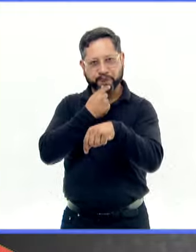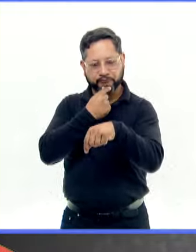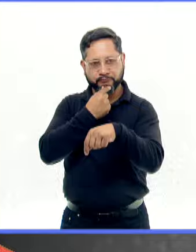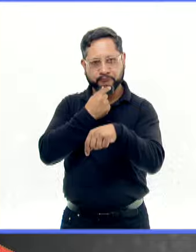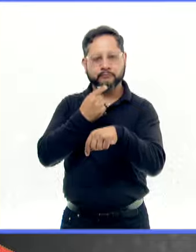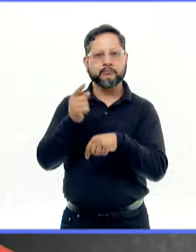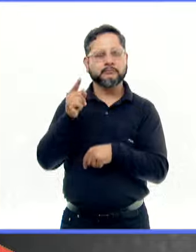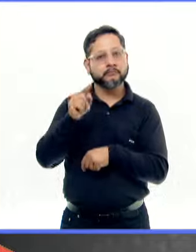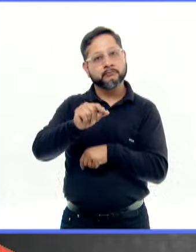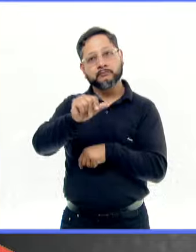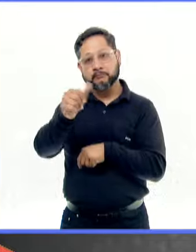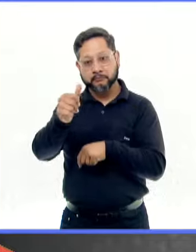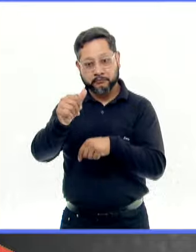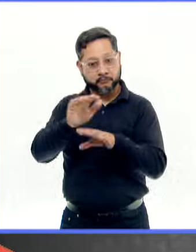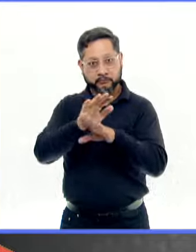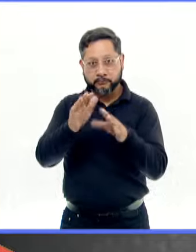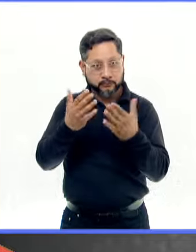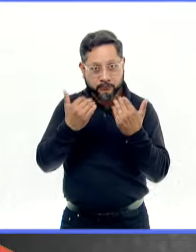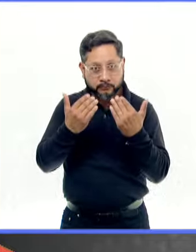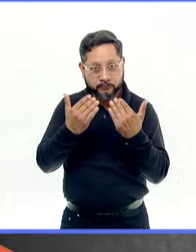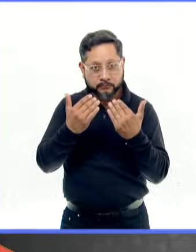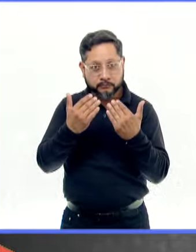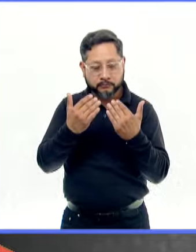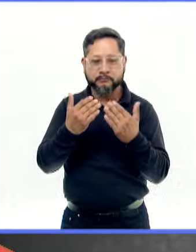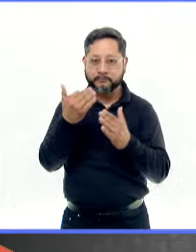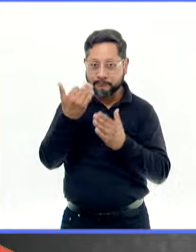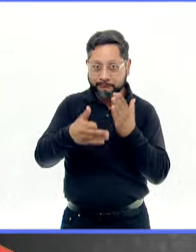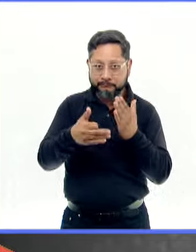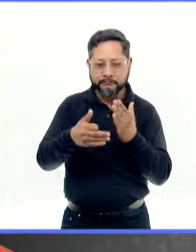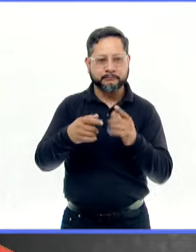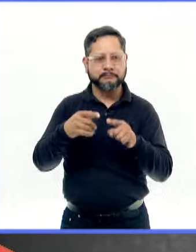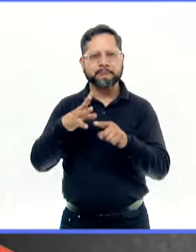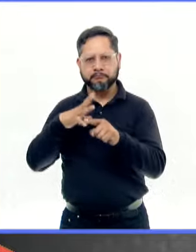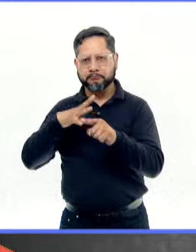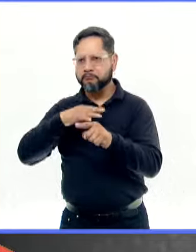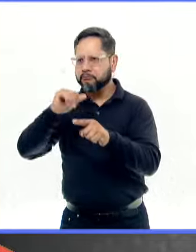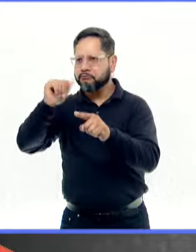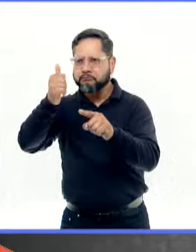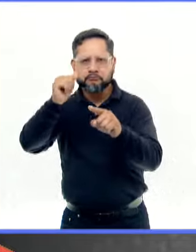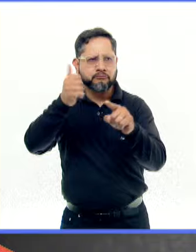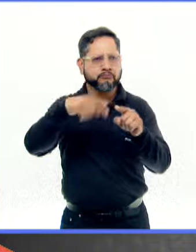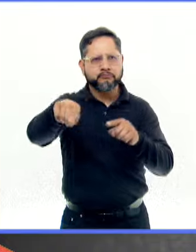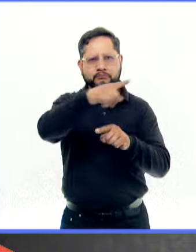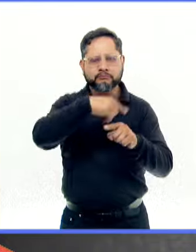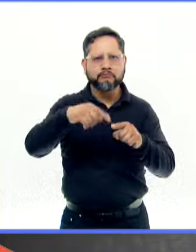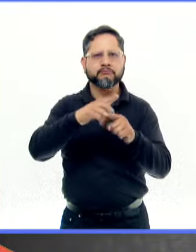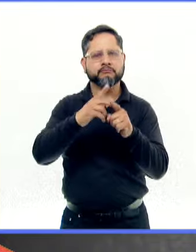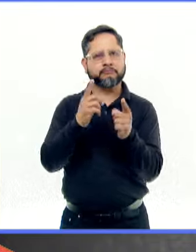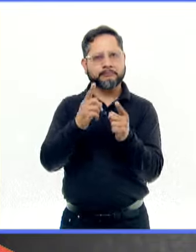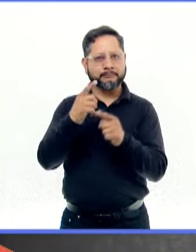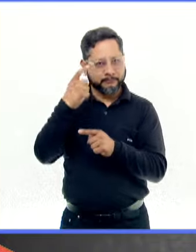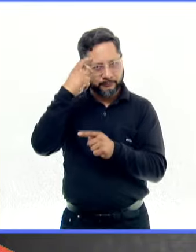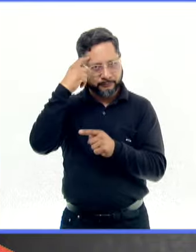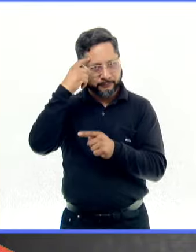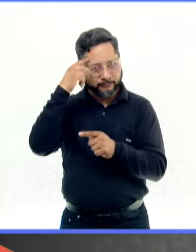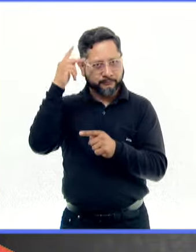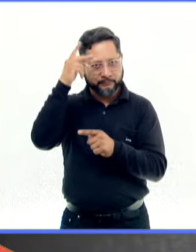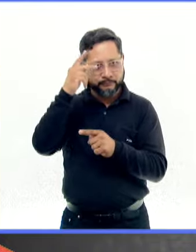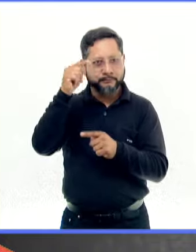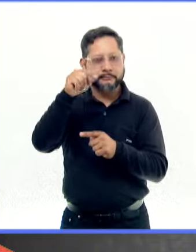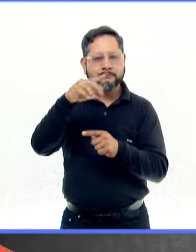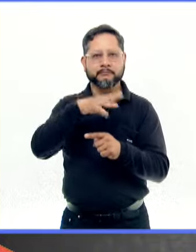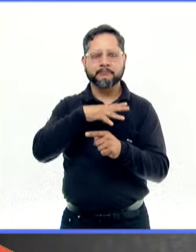suficiente, existen, bueno, existen muchos profesionales dentro de la salud, están los vaidosiquiatras, neurólogos